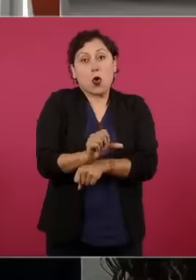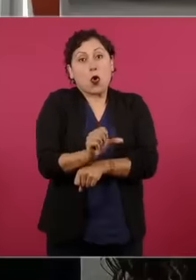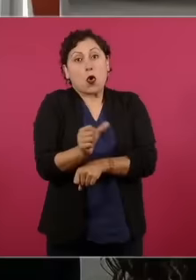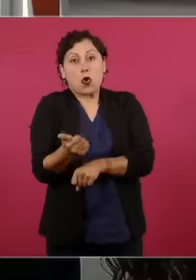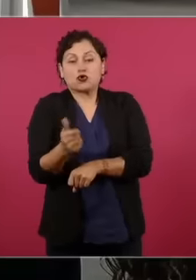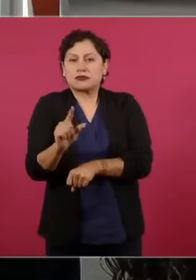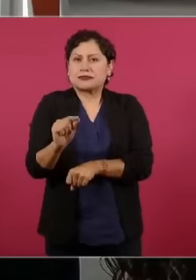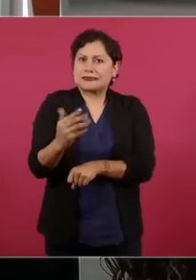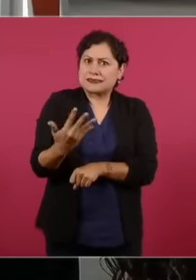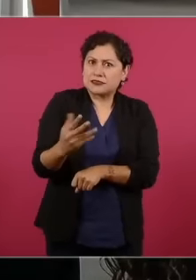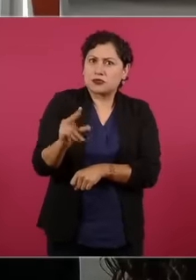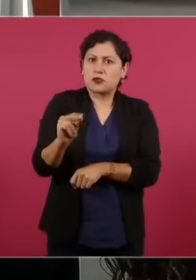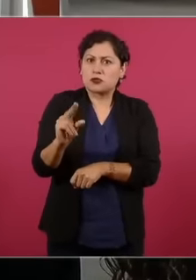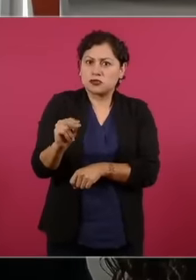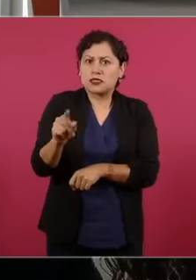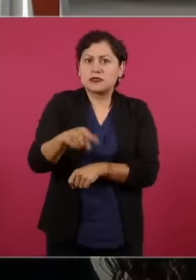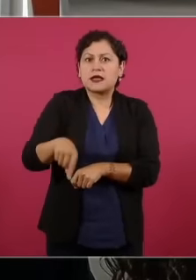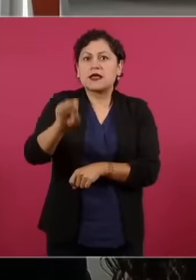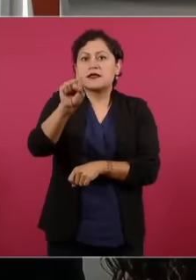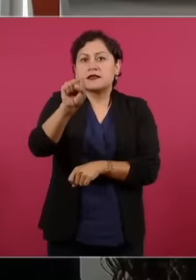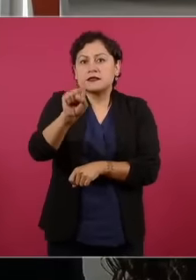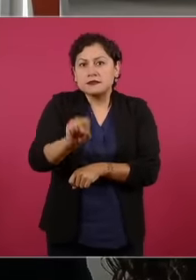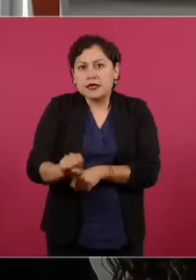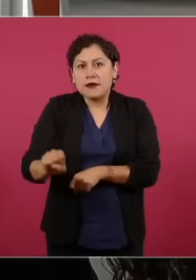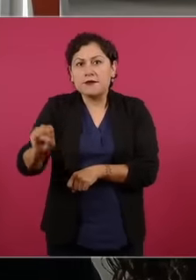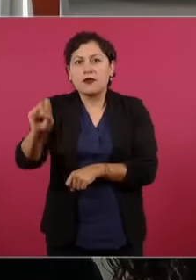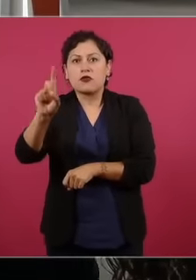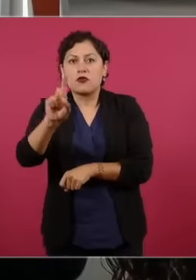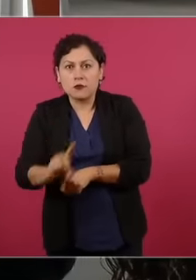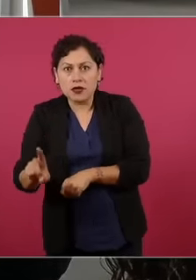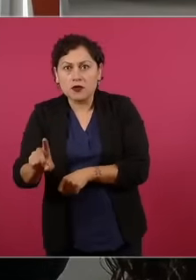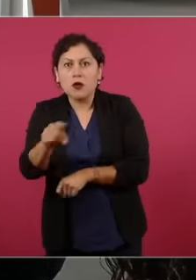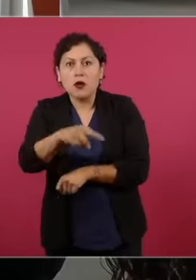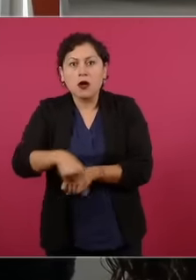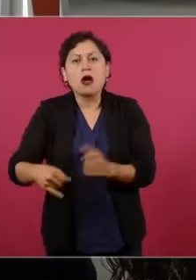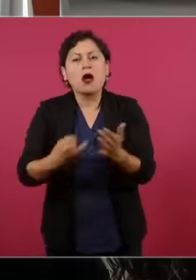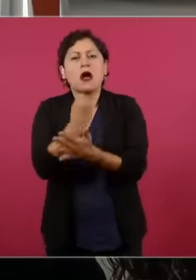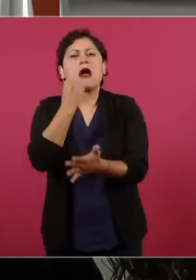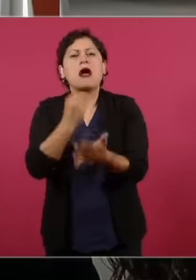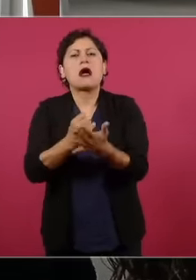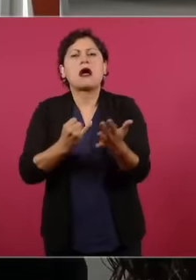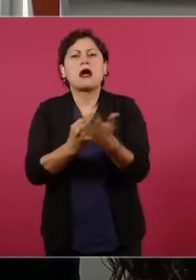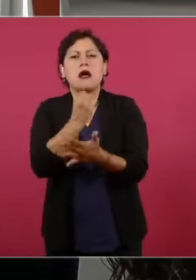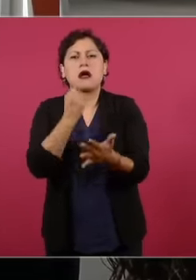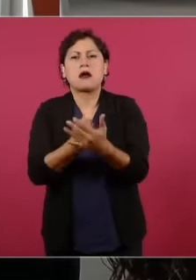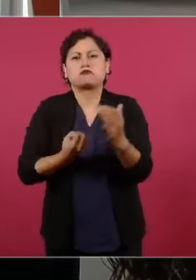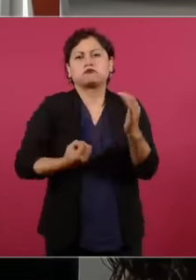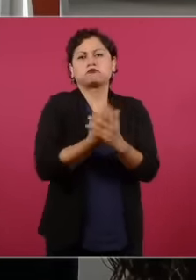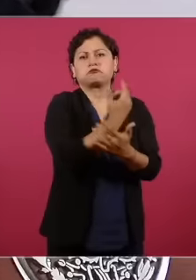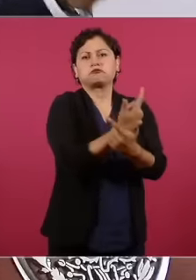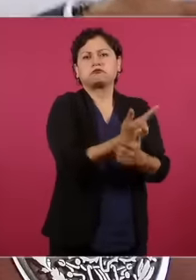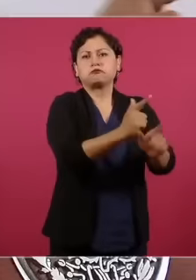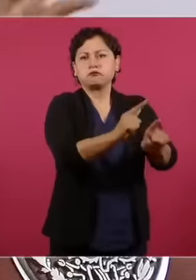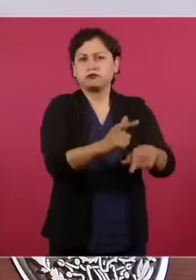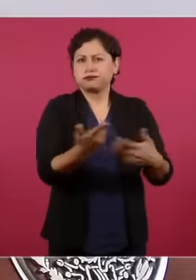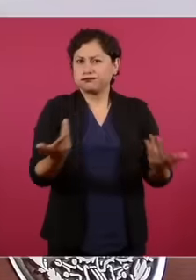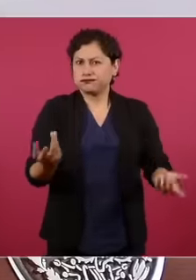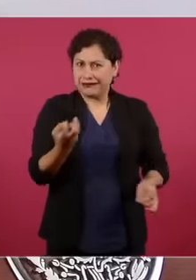liberan de viernes a domingo. a domingo está aprobado